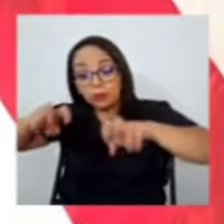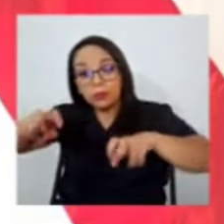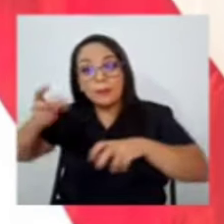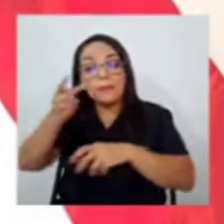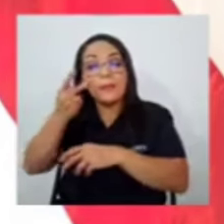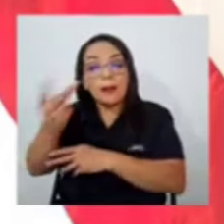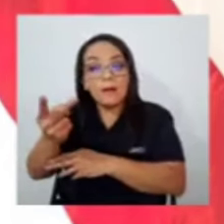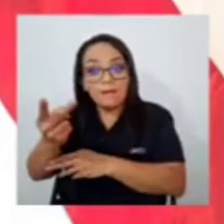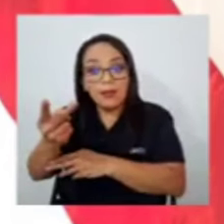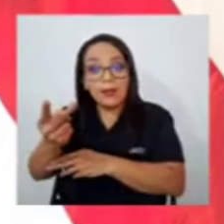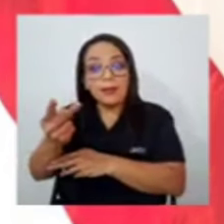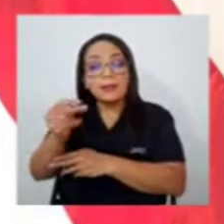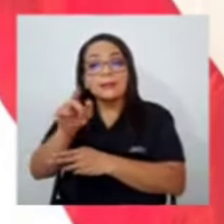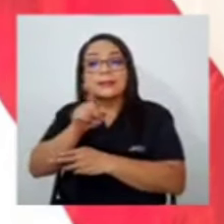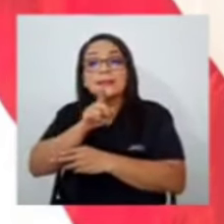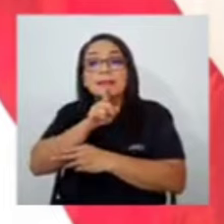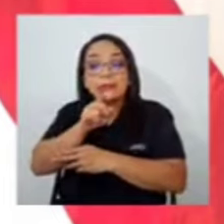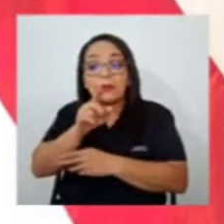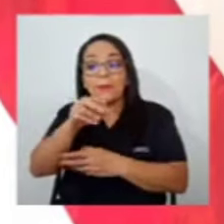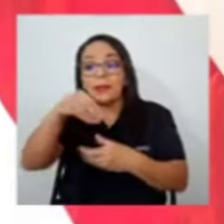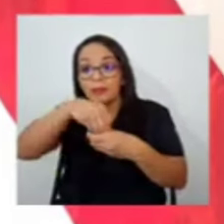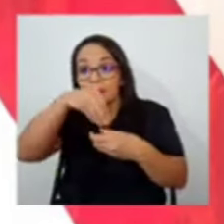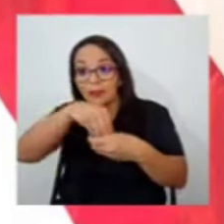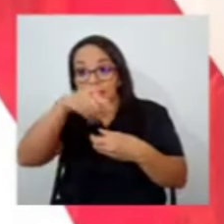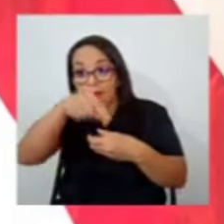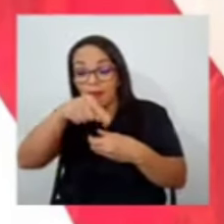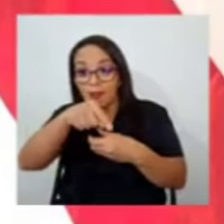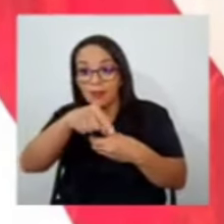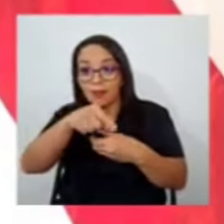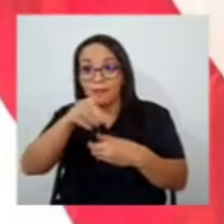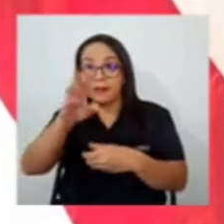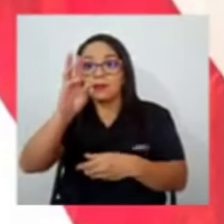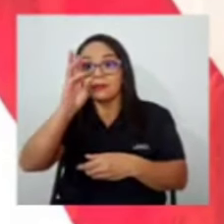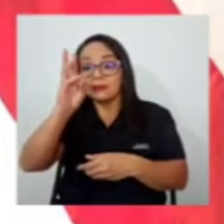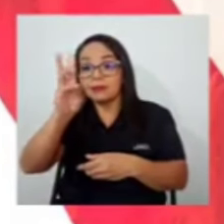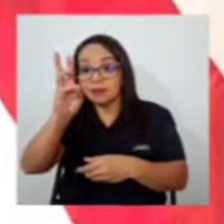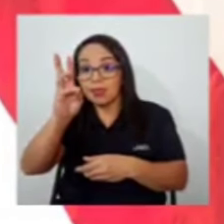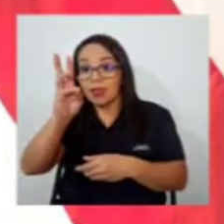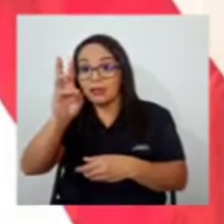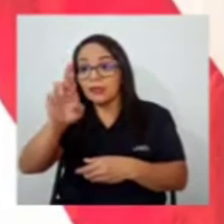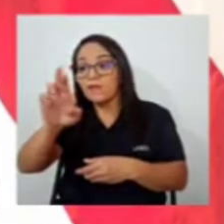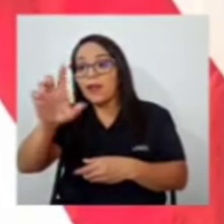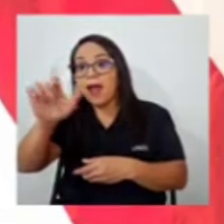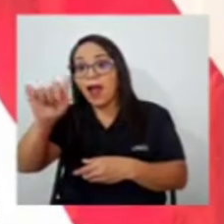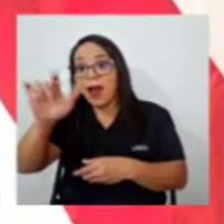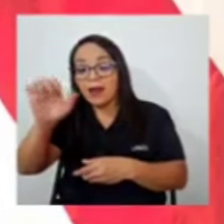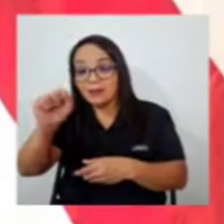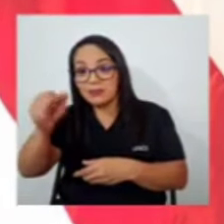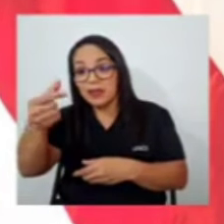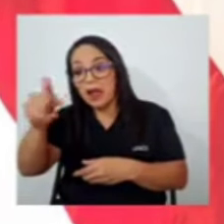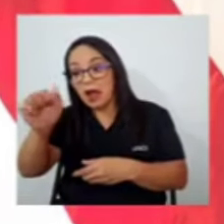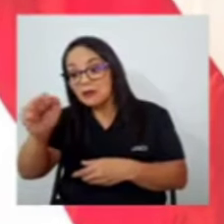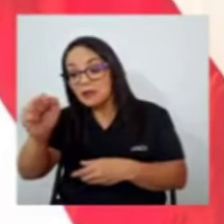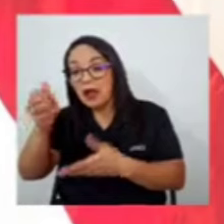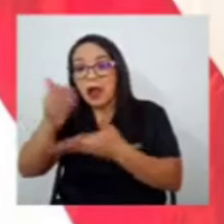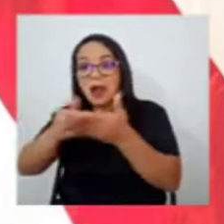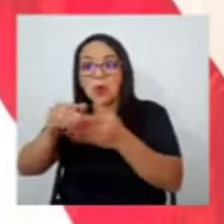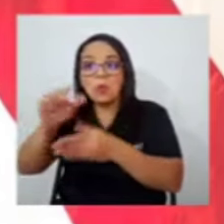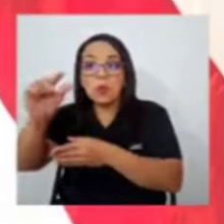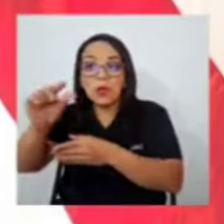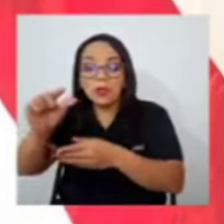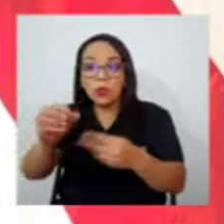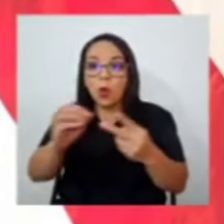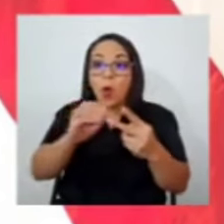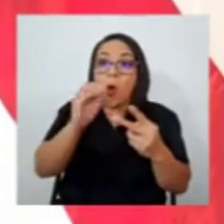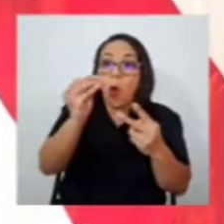decirlo así en buen tico, seis reales de gas o miles de miles de millones de